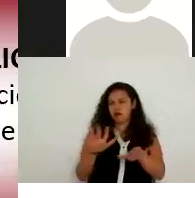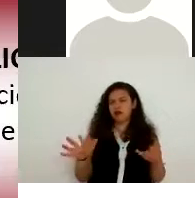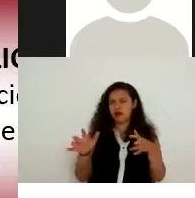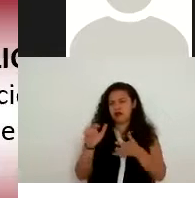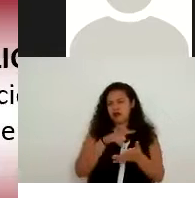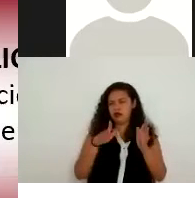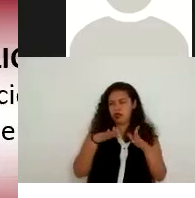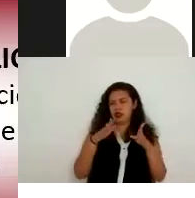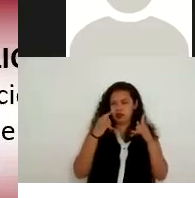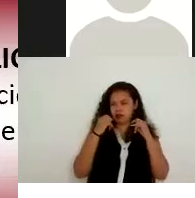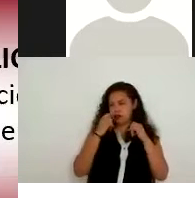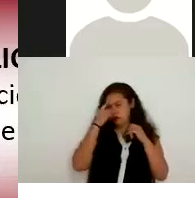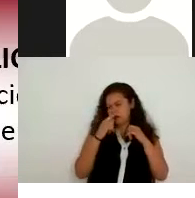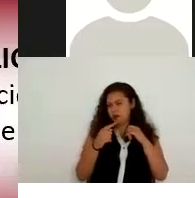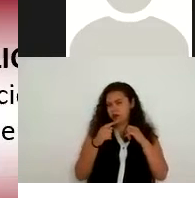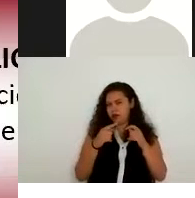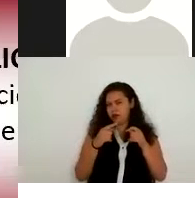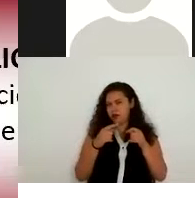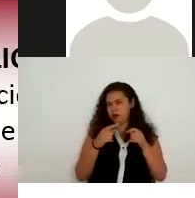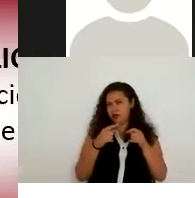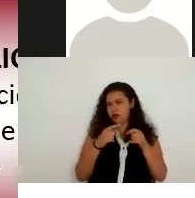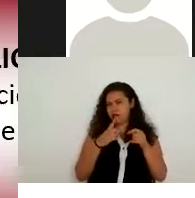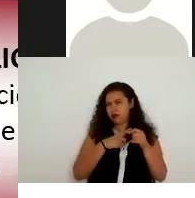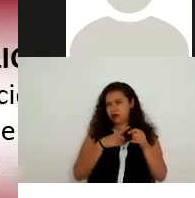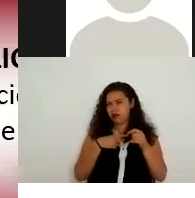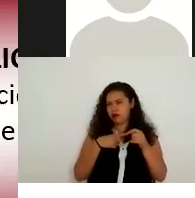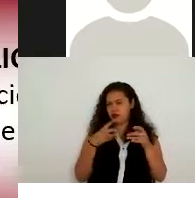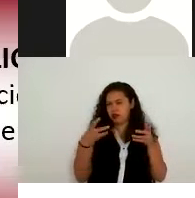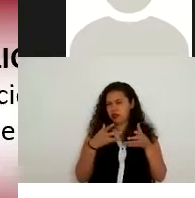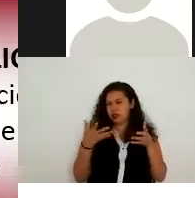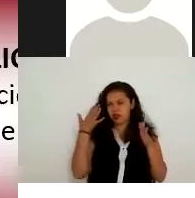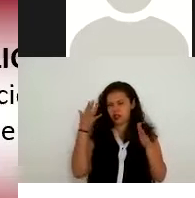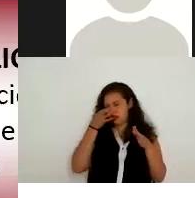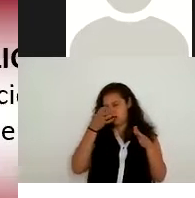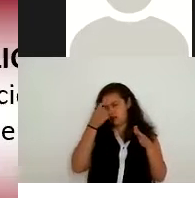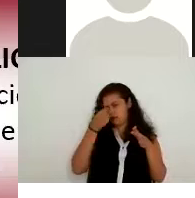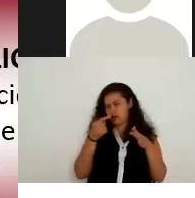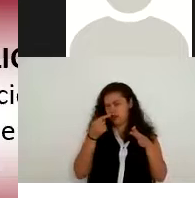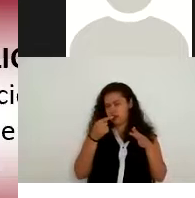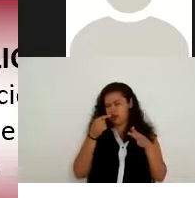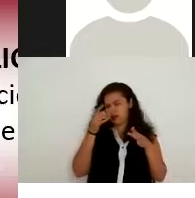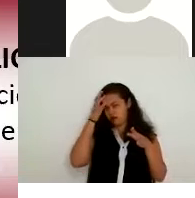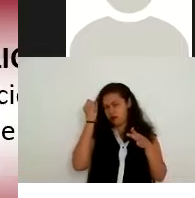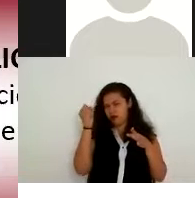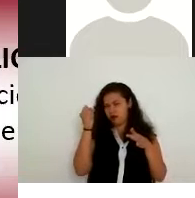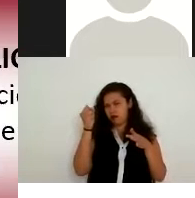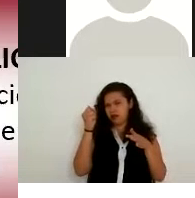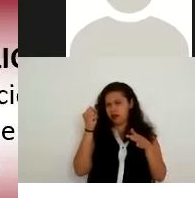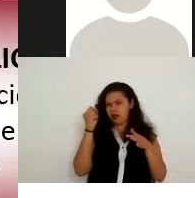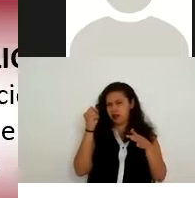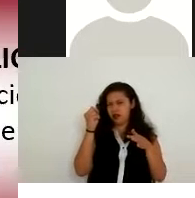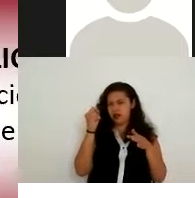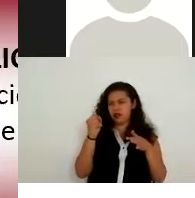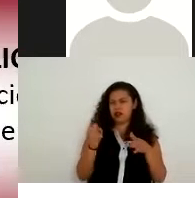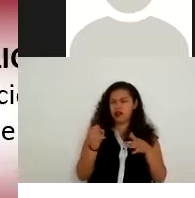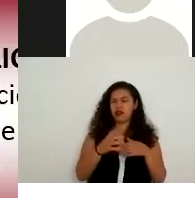información personal hace rato veíamos el concepto de tratamiento el tratamiento es la obtención es